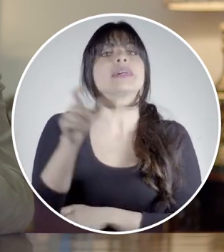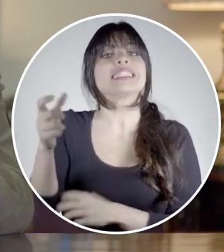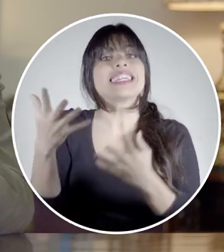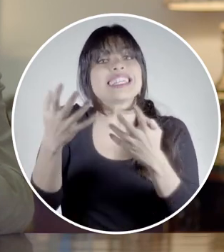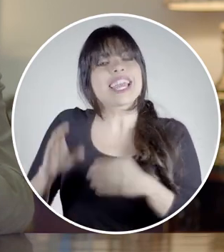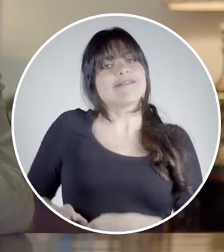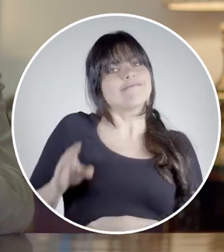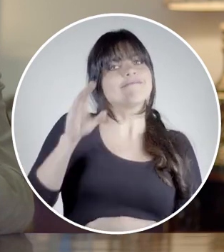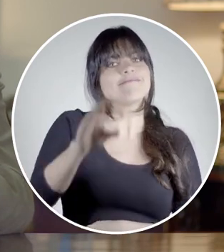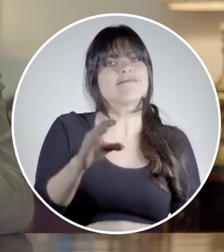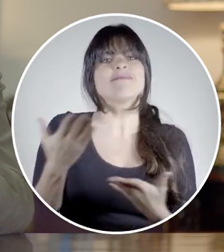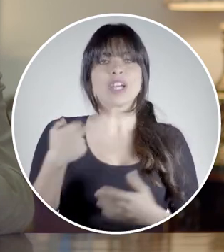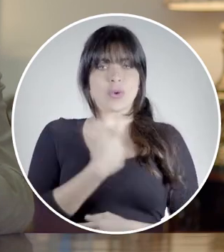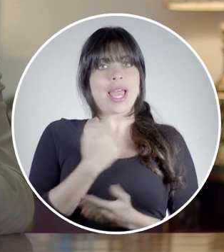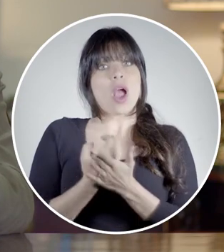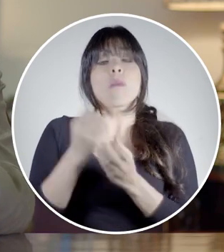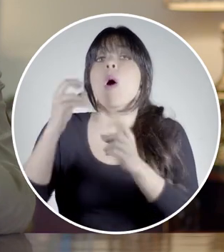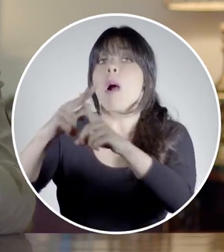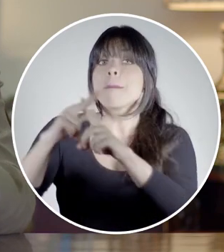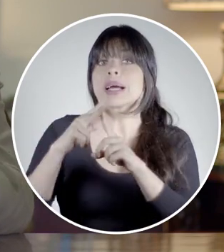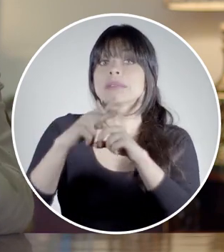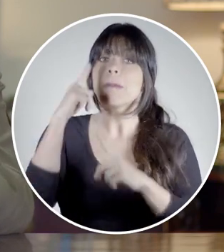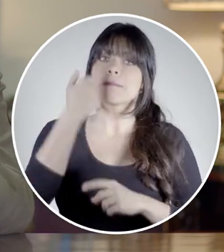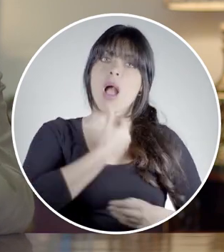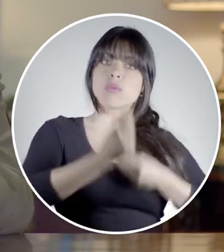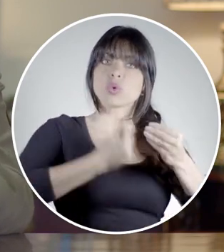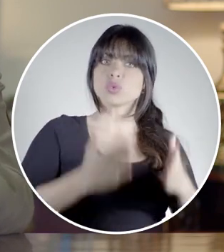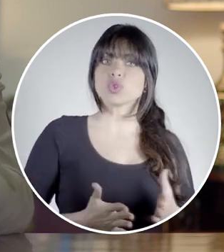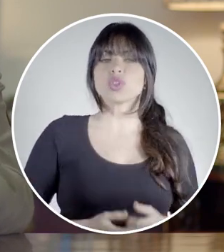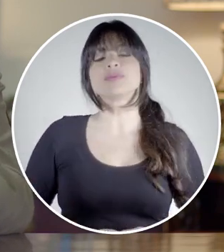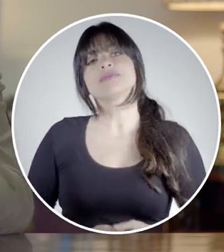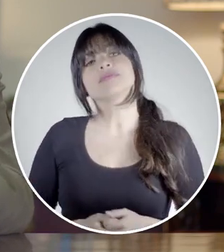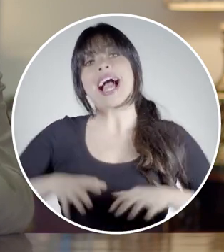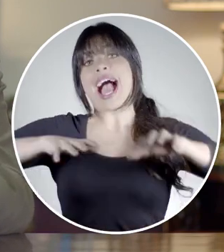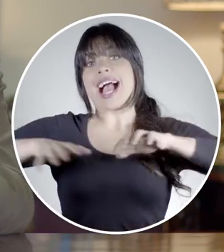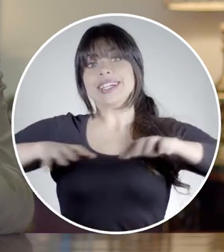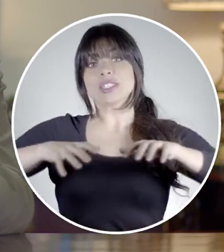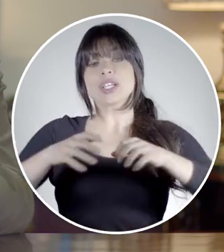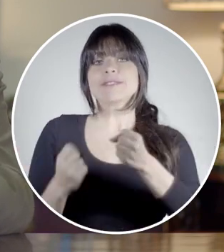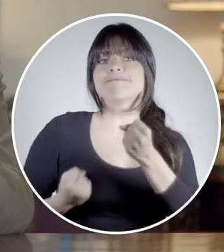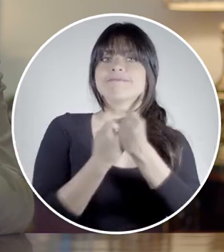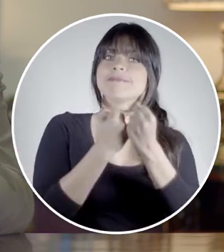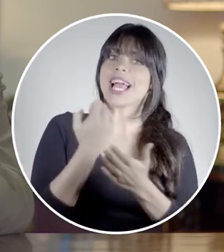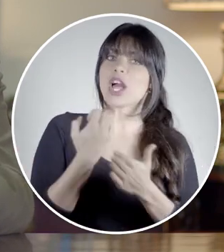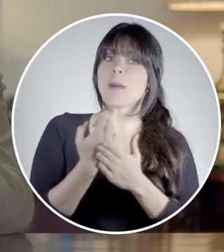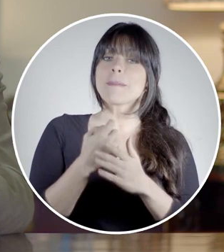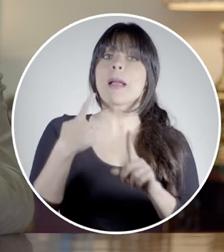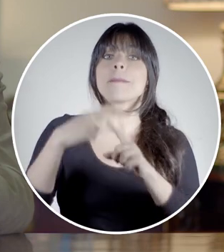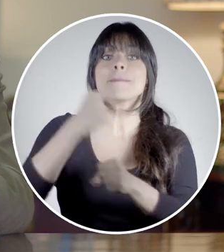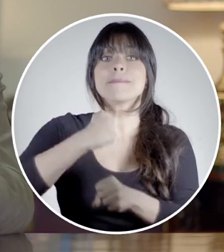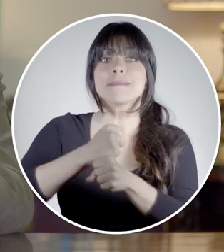quienes quieren invertir en nuestra economía o pedir préstamos para la producción. Las acciones de impulso a la